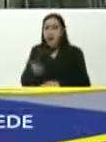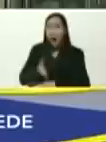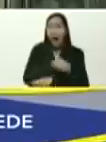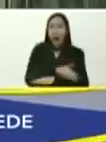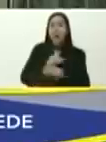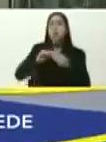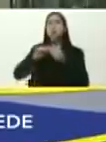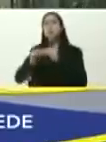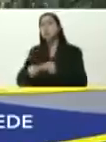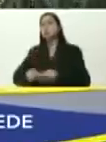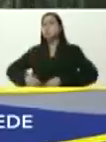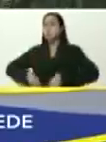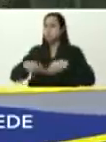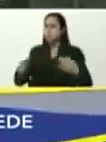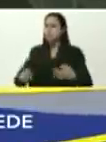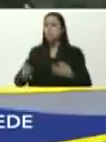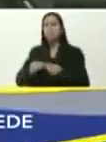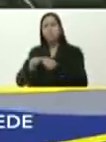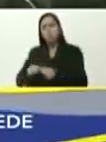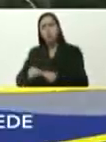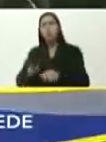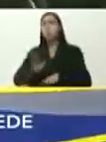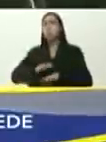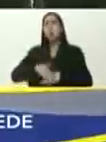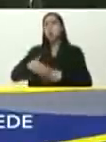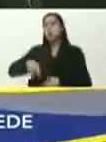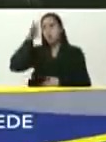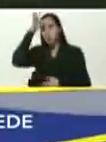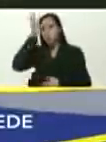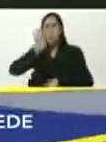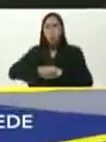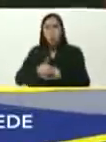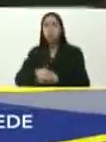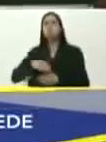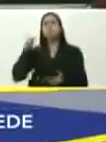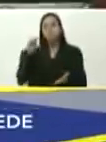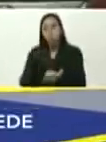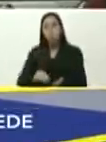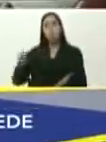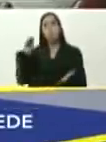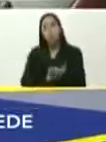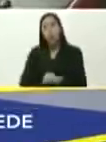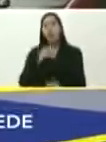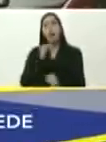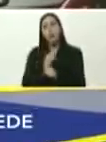mantenimiento preventivo y correctivo, no sé por qué, porque yo he insistido mil veces en eso,